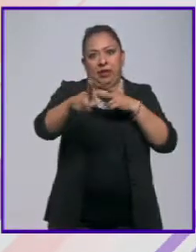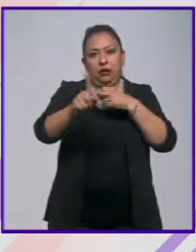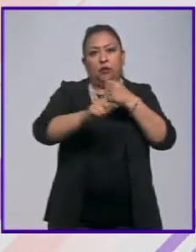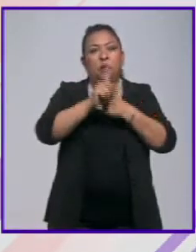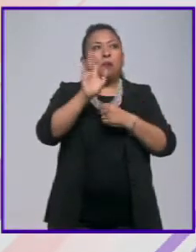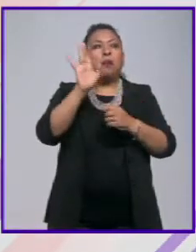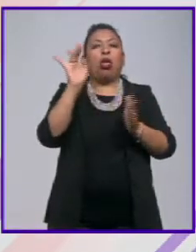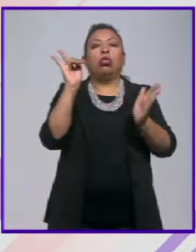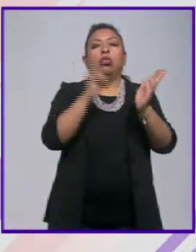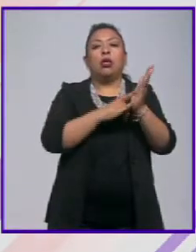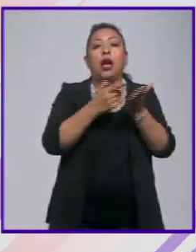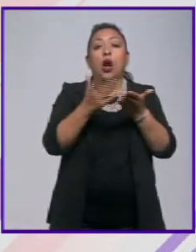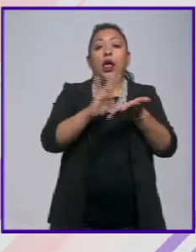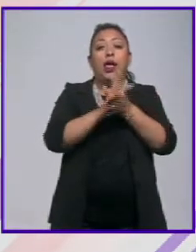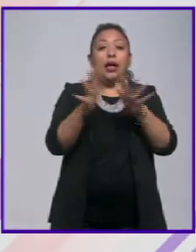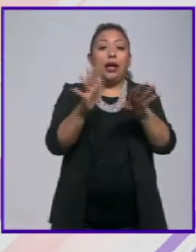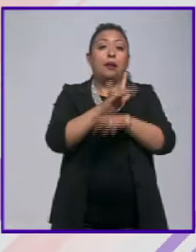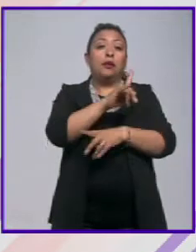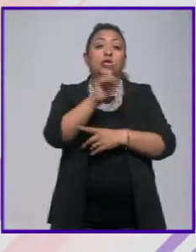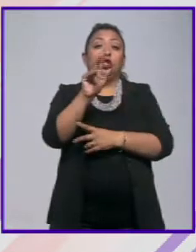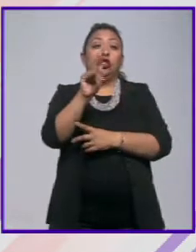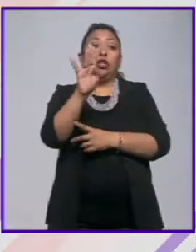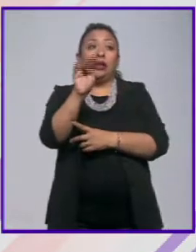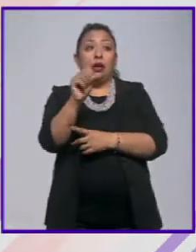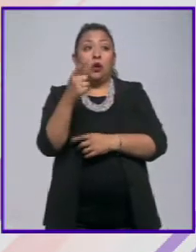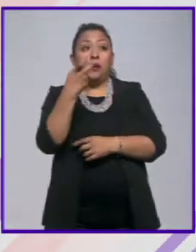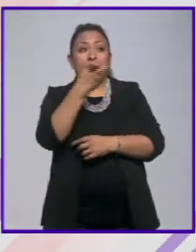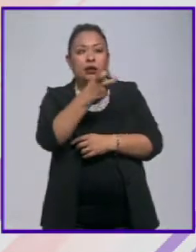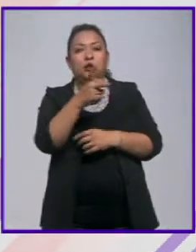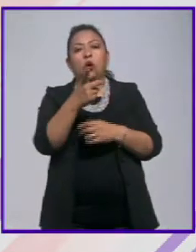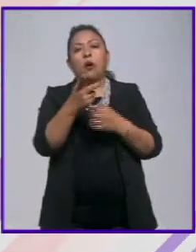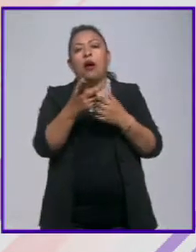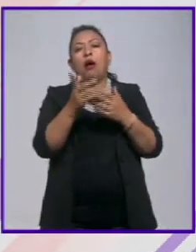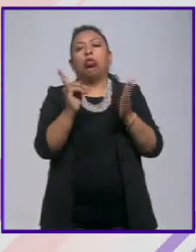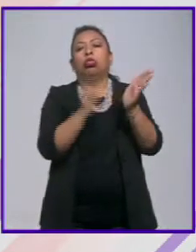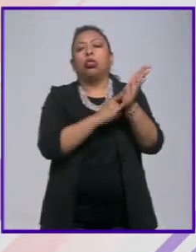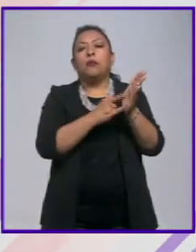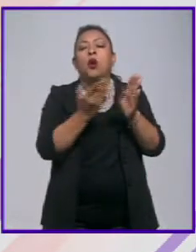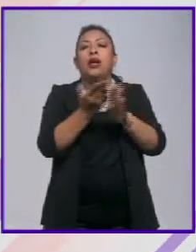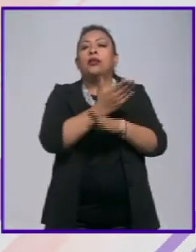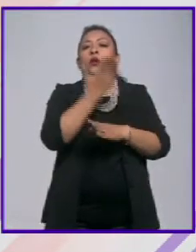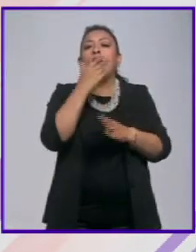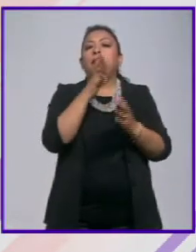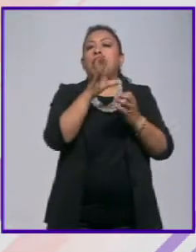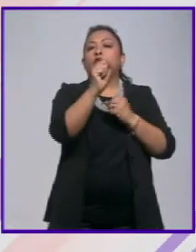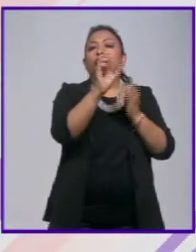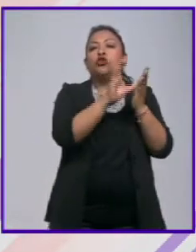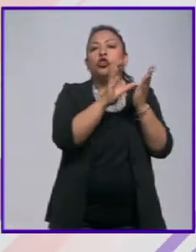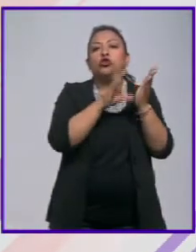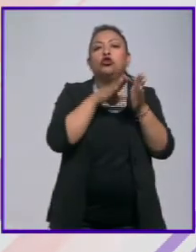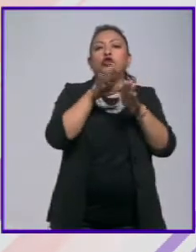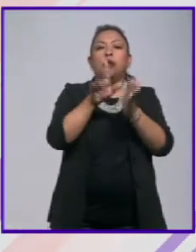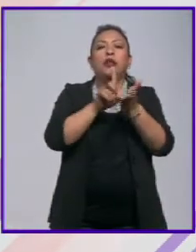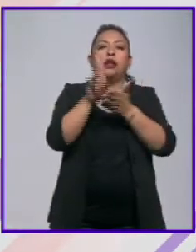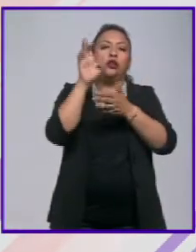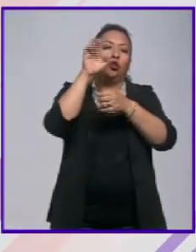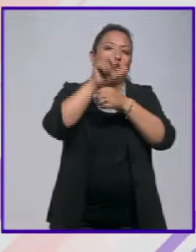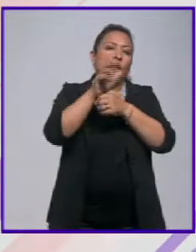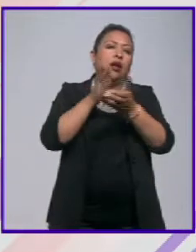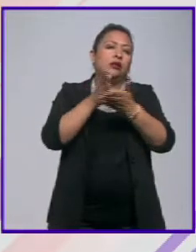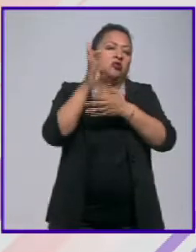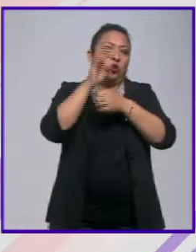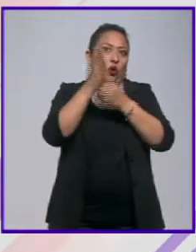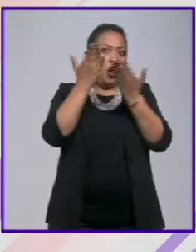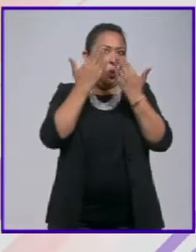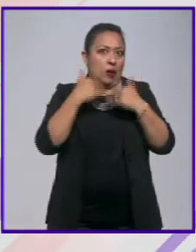un parche que ahora es 189 exacto fue un parche porque no existía el principio constitucional de los derechos culturales y el acceso a la